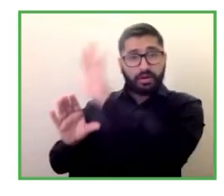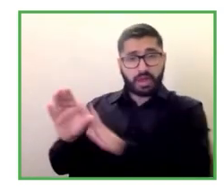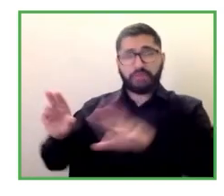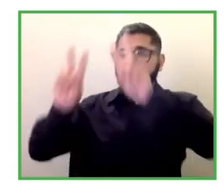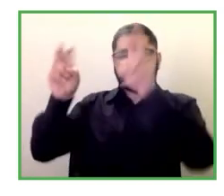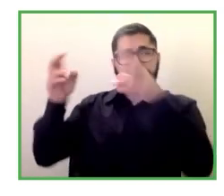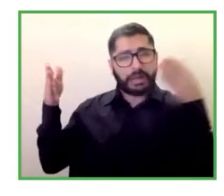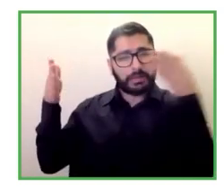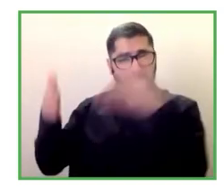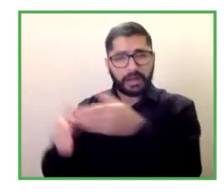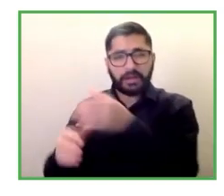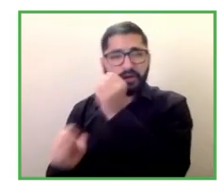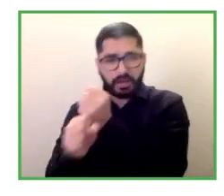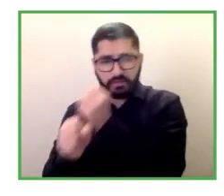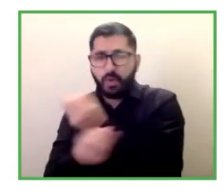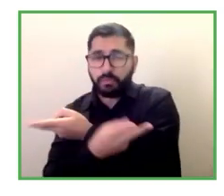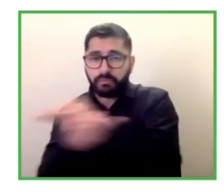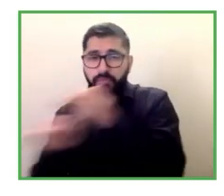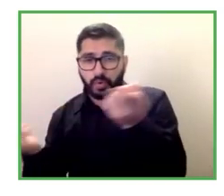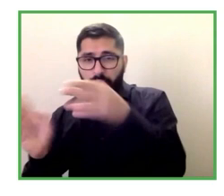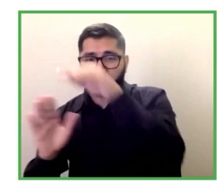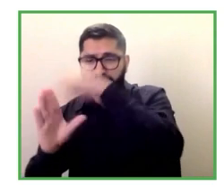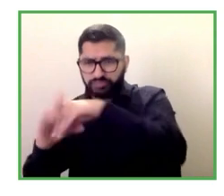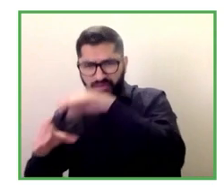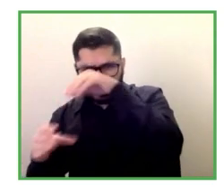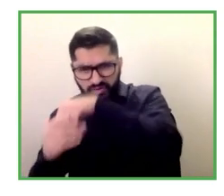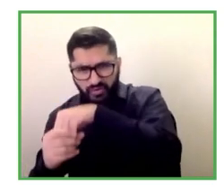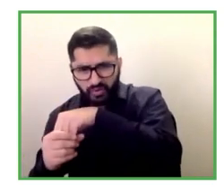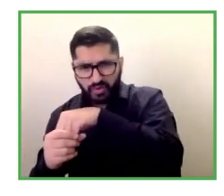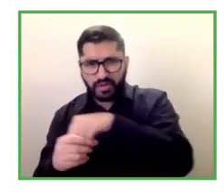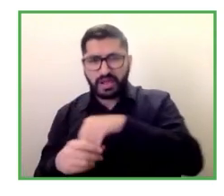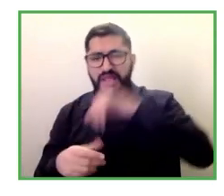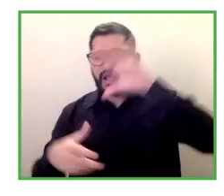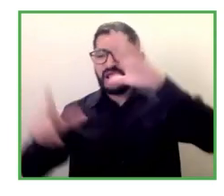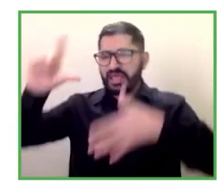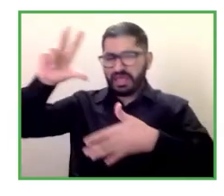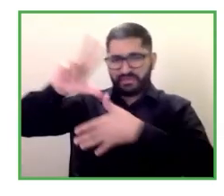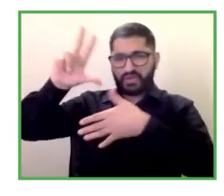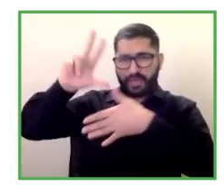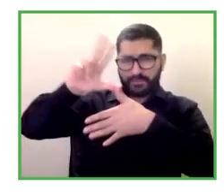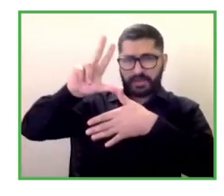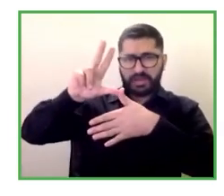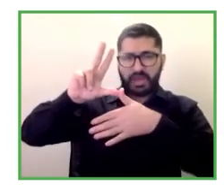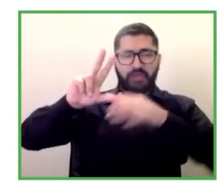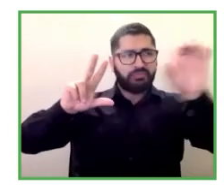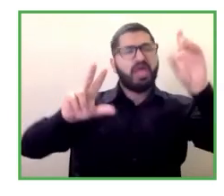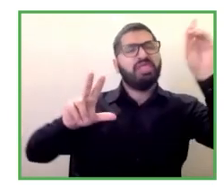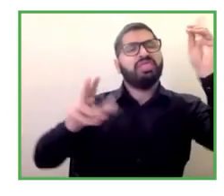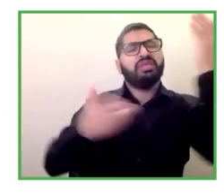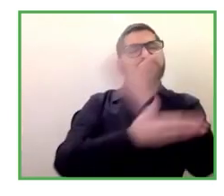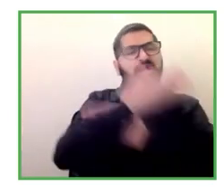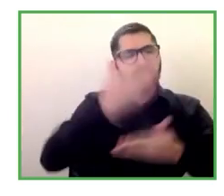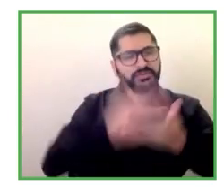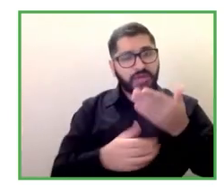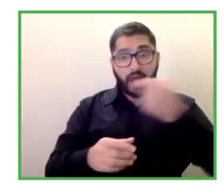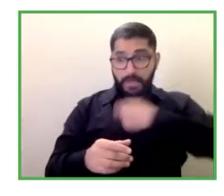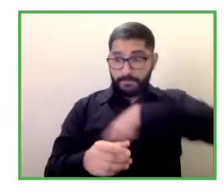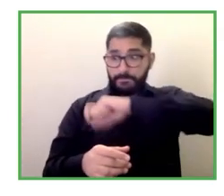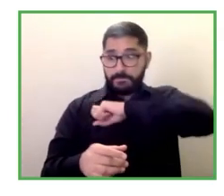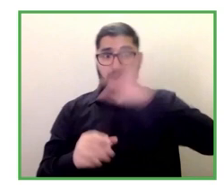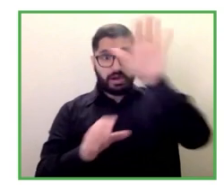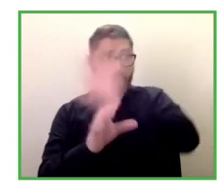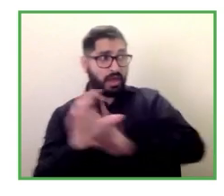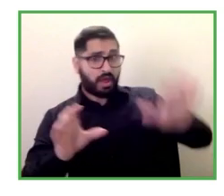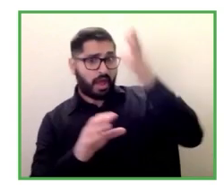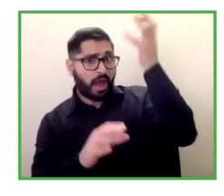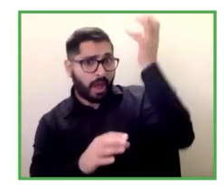Iberoamericano de Discapacidad España se destaca dentro de esa promoción pero claro también tiene sus retos sus desafíos